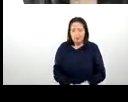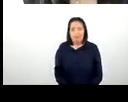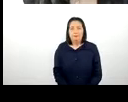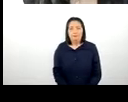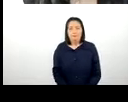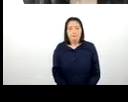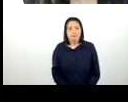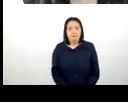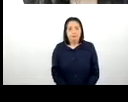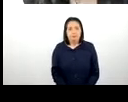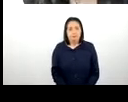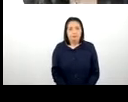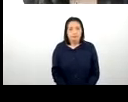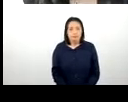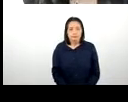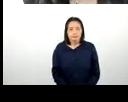¿Cuál es